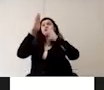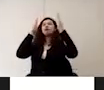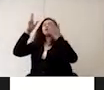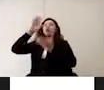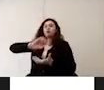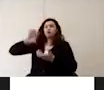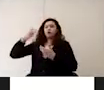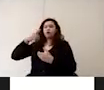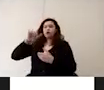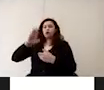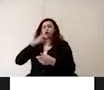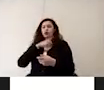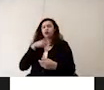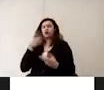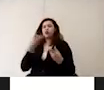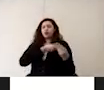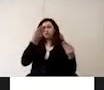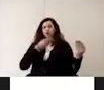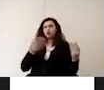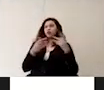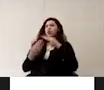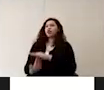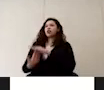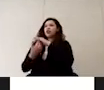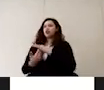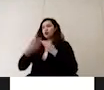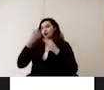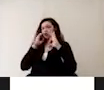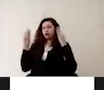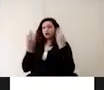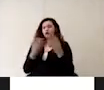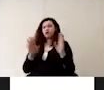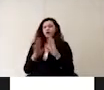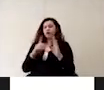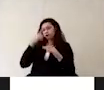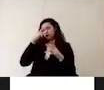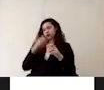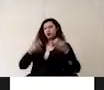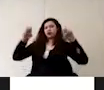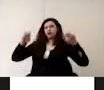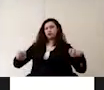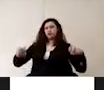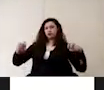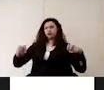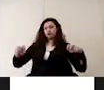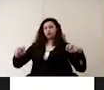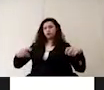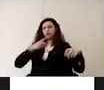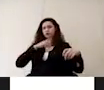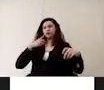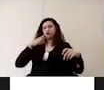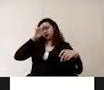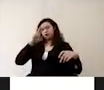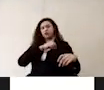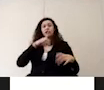se deben distribuir las mesas de tal manera que se respete la sana distancia y una vez que los